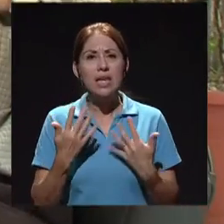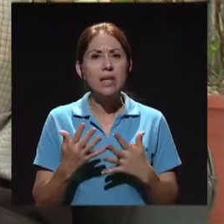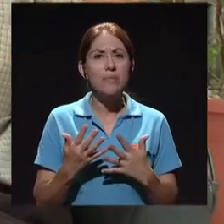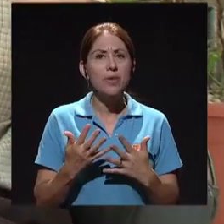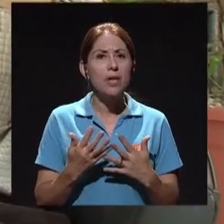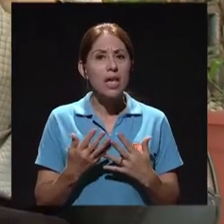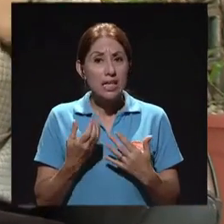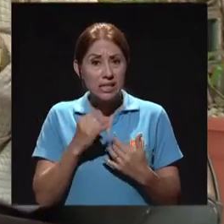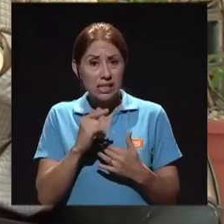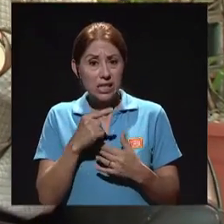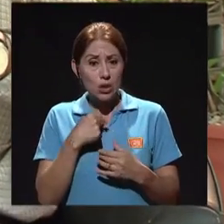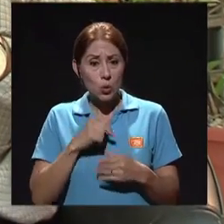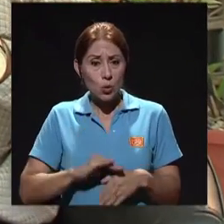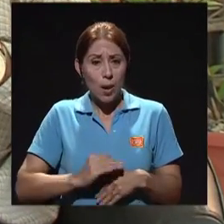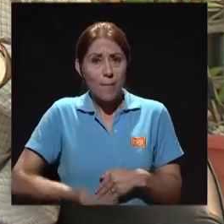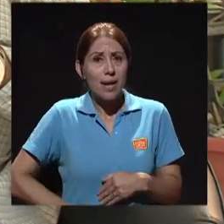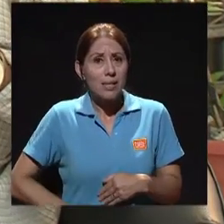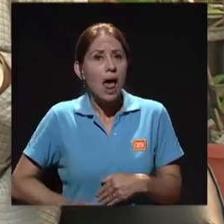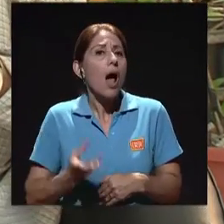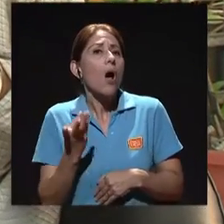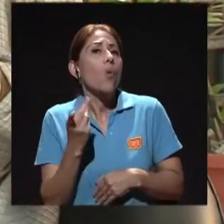digamos, ya puedo saber si usted es embarazado o no,